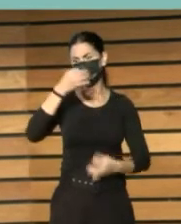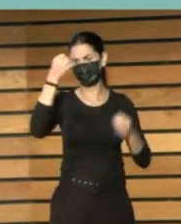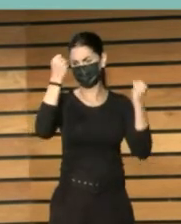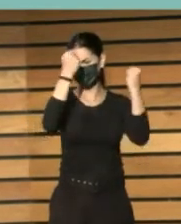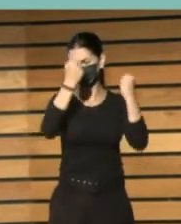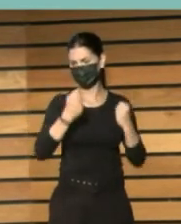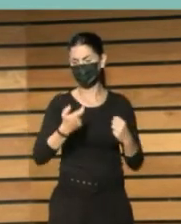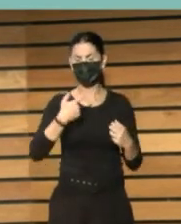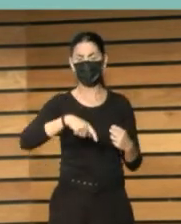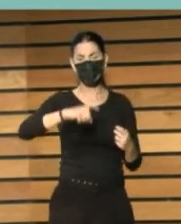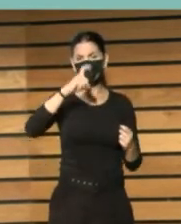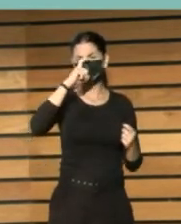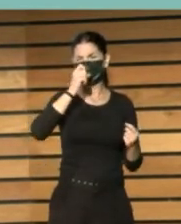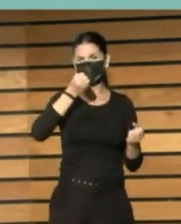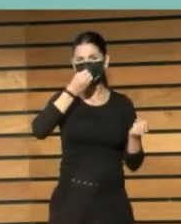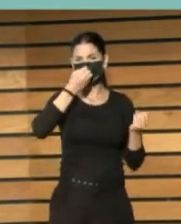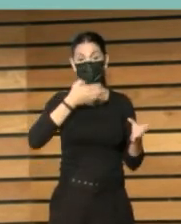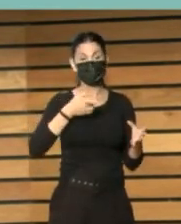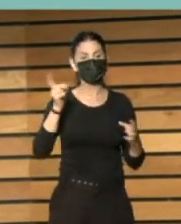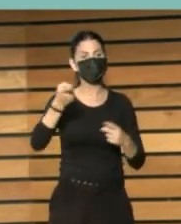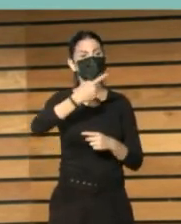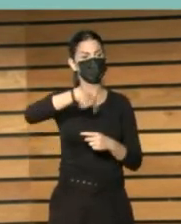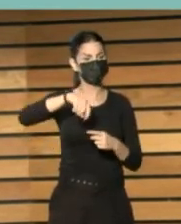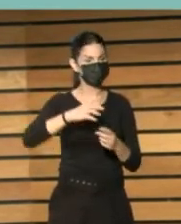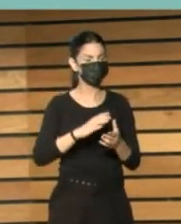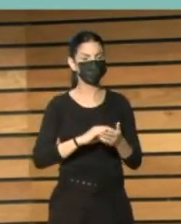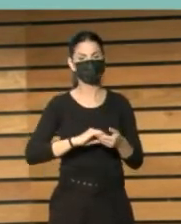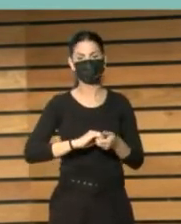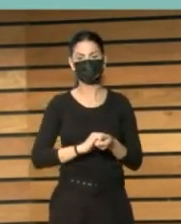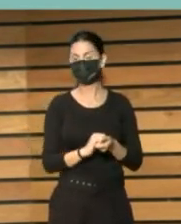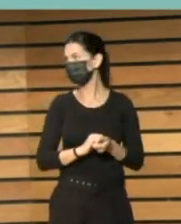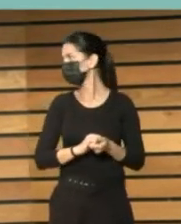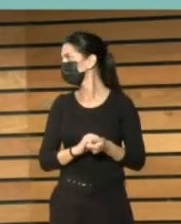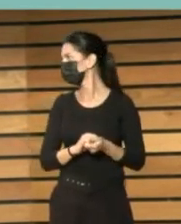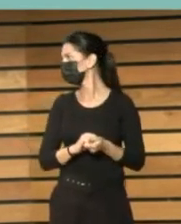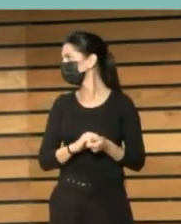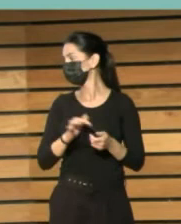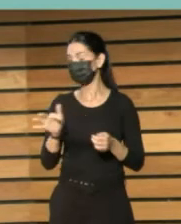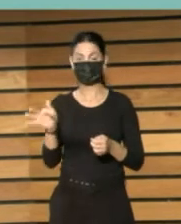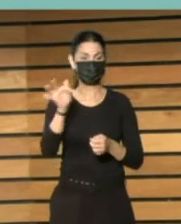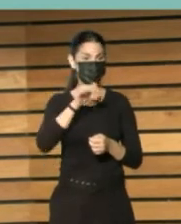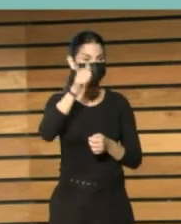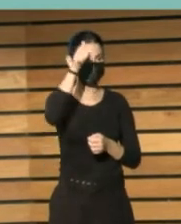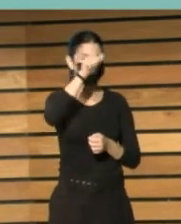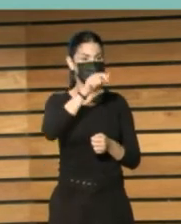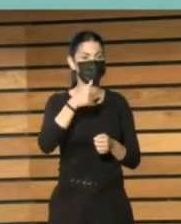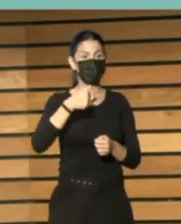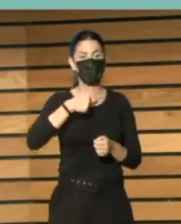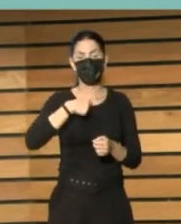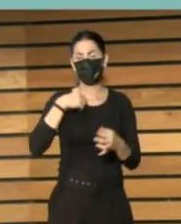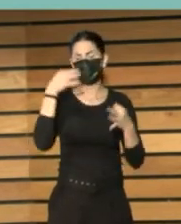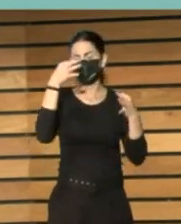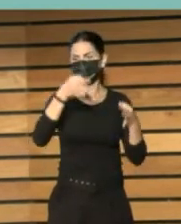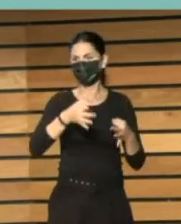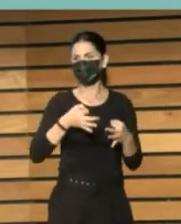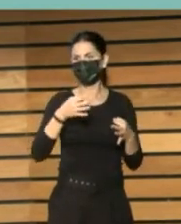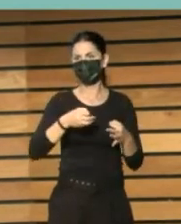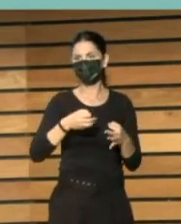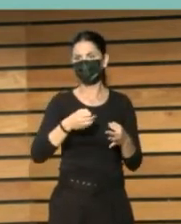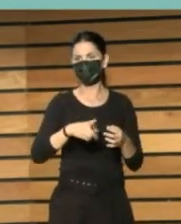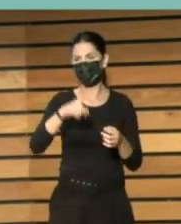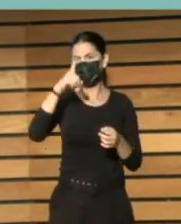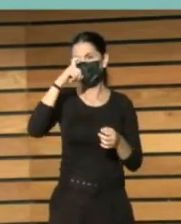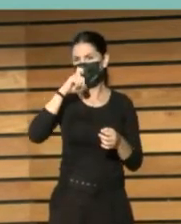recuerdo bien, pero lo hemos comentado. Si me permite, Asun, yo siempre recordaré a Fusi